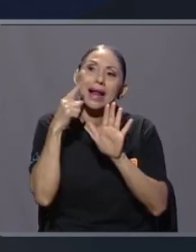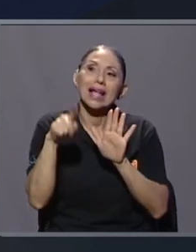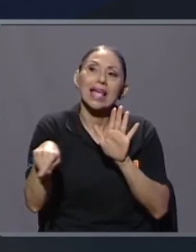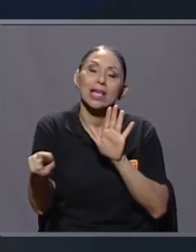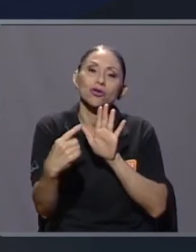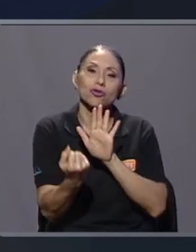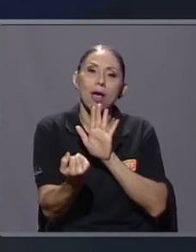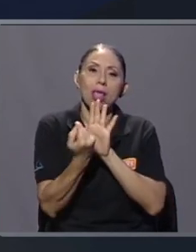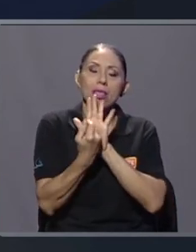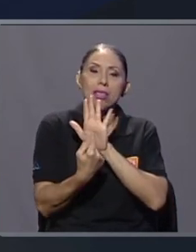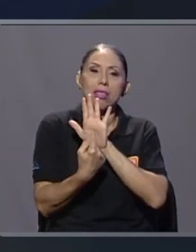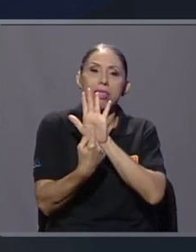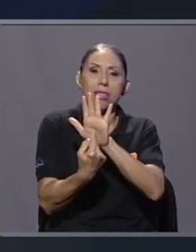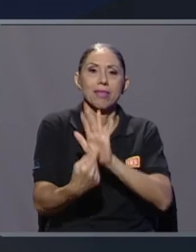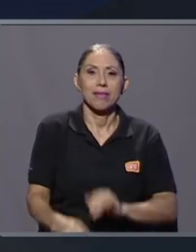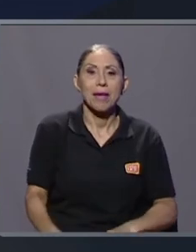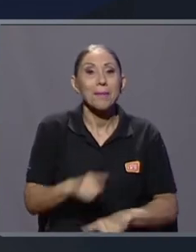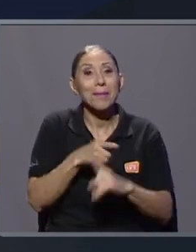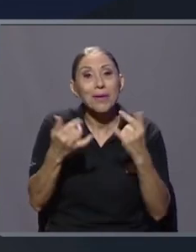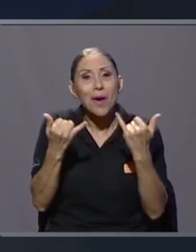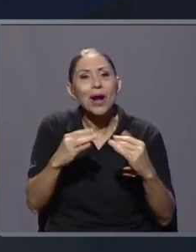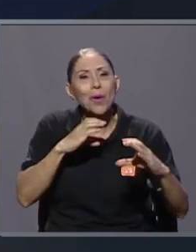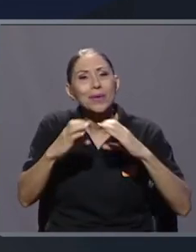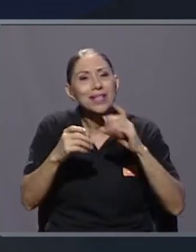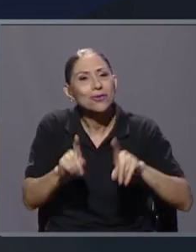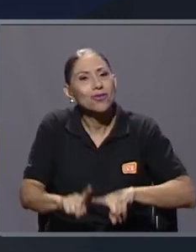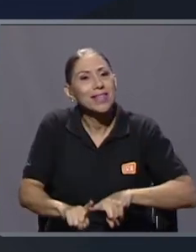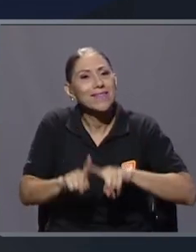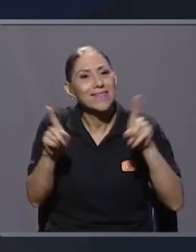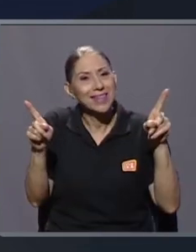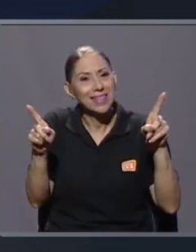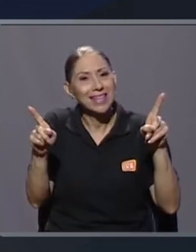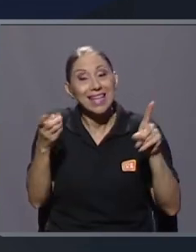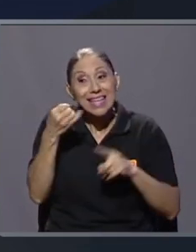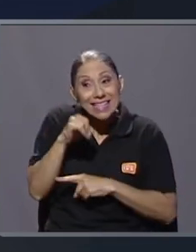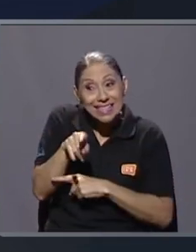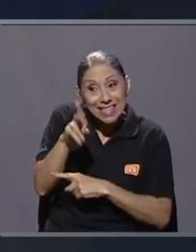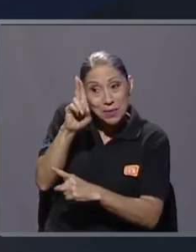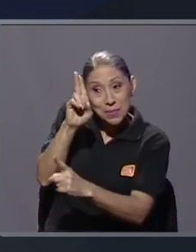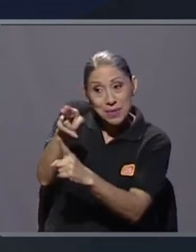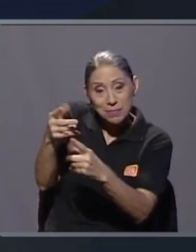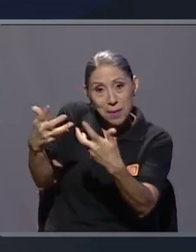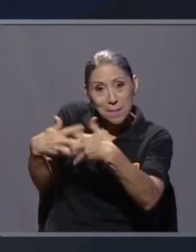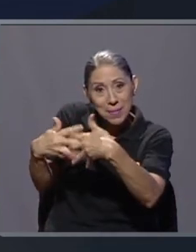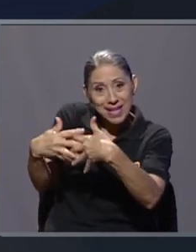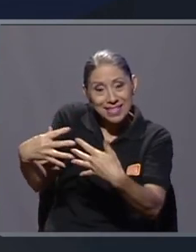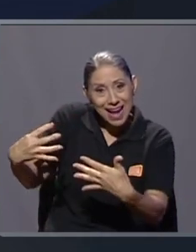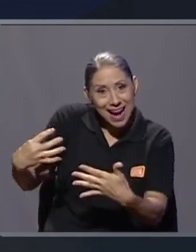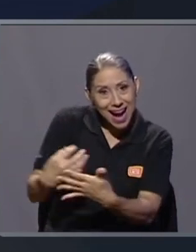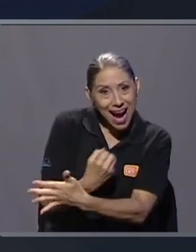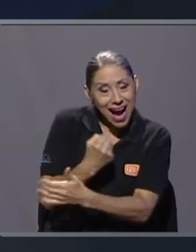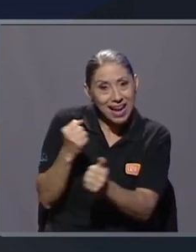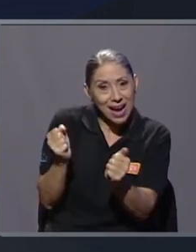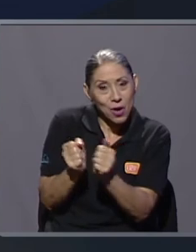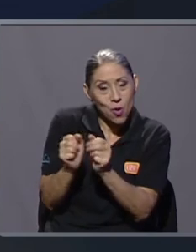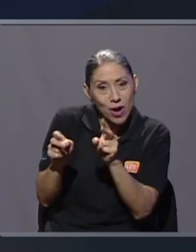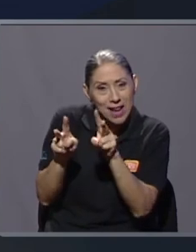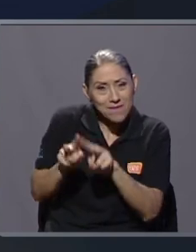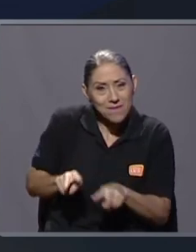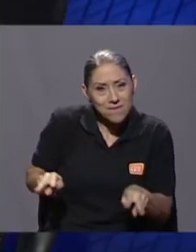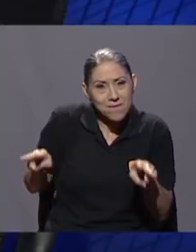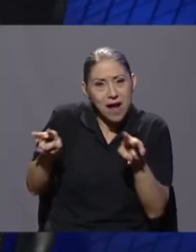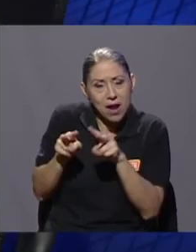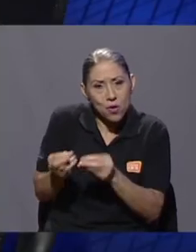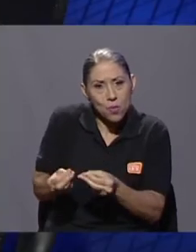si esa misma empresa gana con el valor público que genera y se da cuenta de la dimensión que tiene el